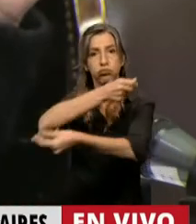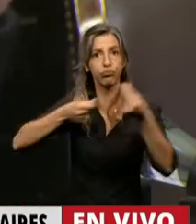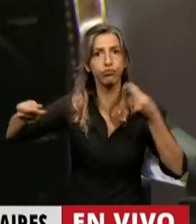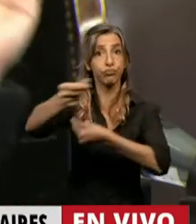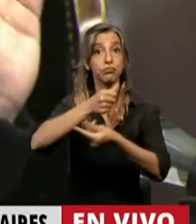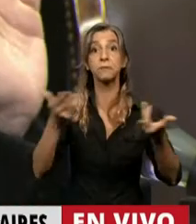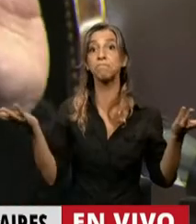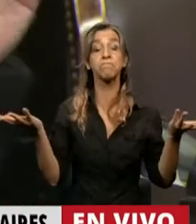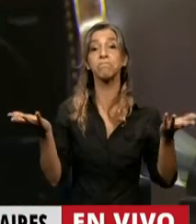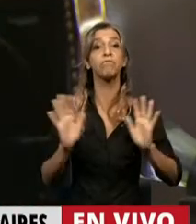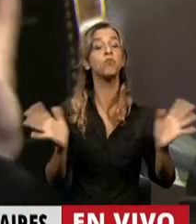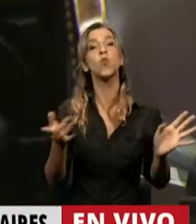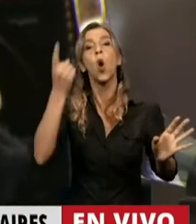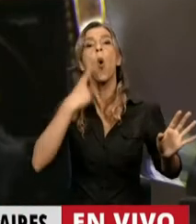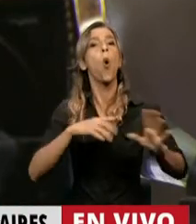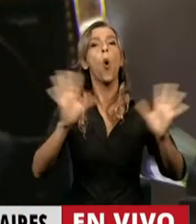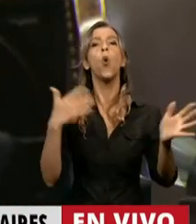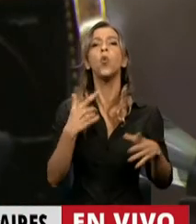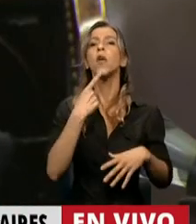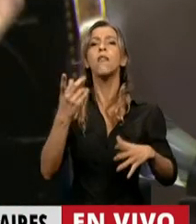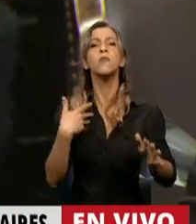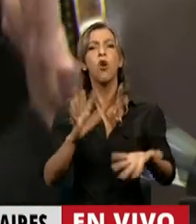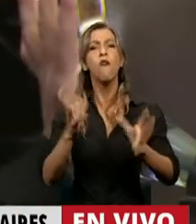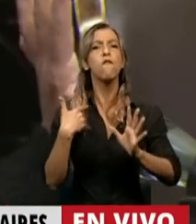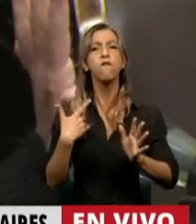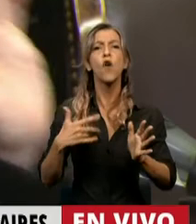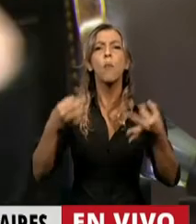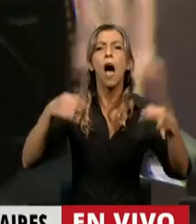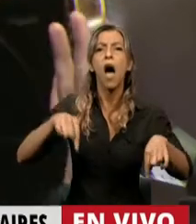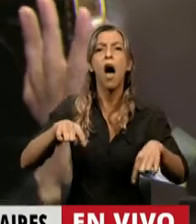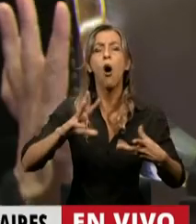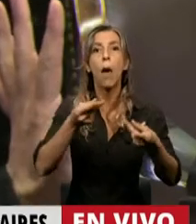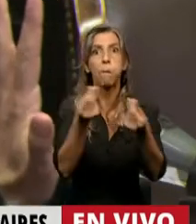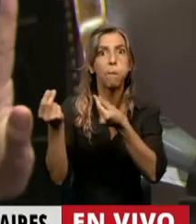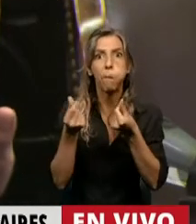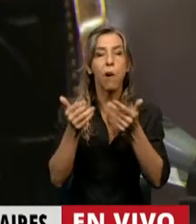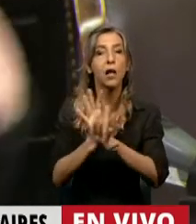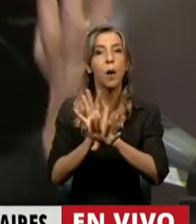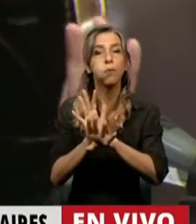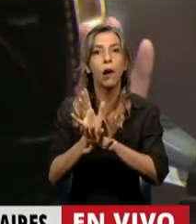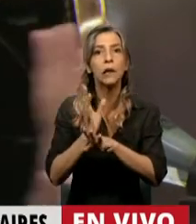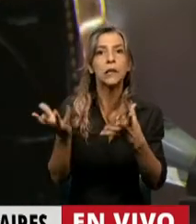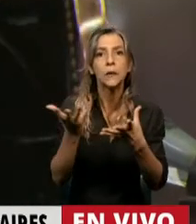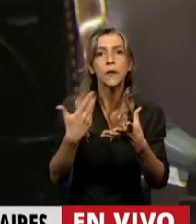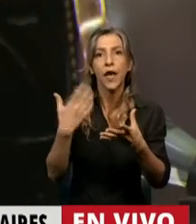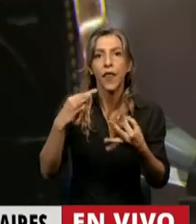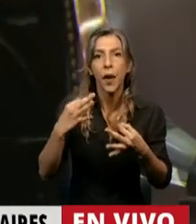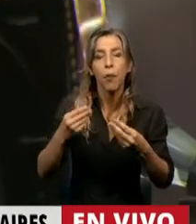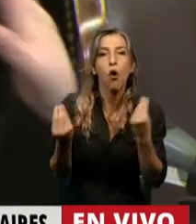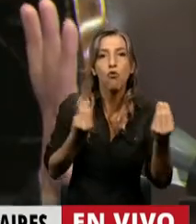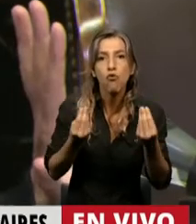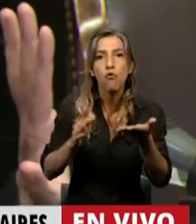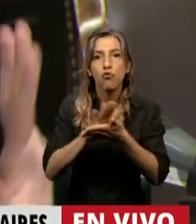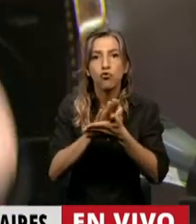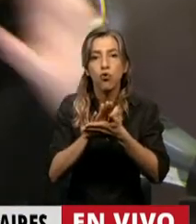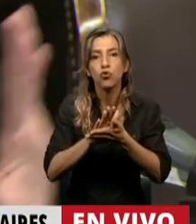un día distintos sectores dicen, bueno, es hora de blanquear, es hora de blanquear y entonces aparecen los blanqueos que todos los gobiernos tienen algo que ver